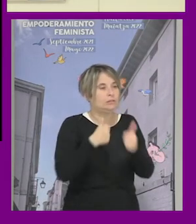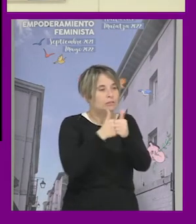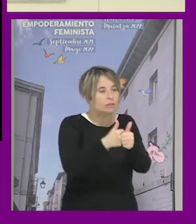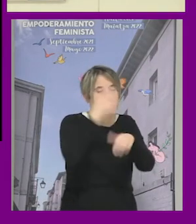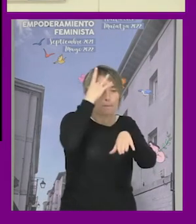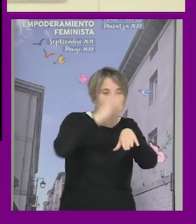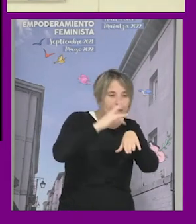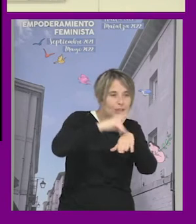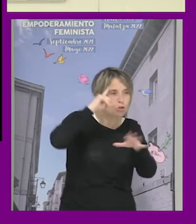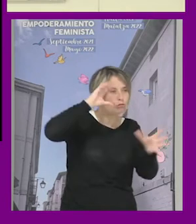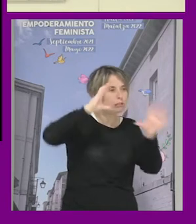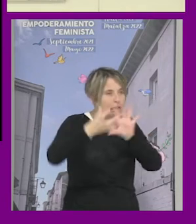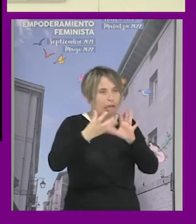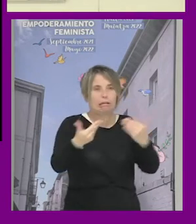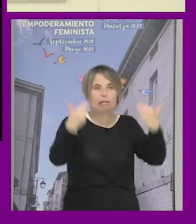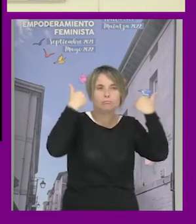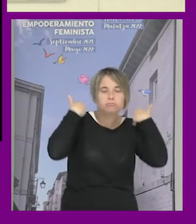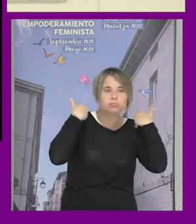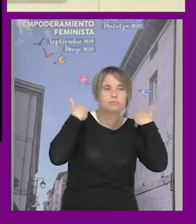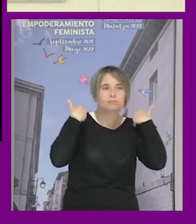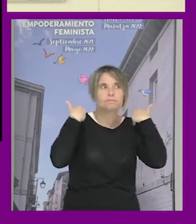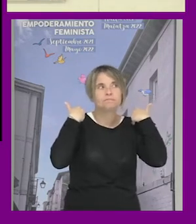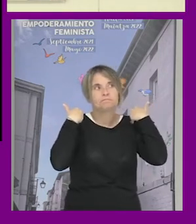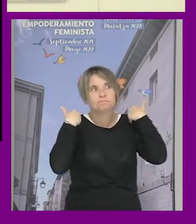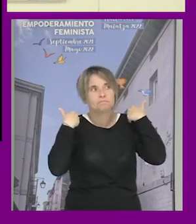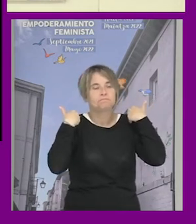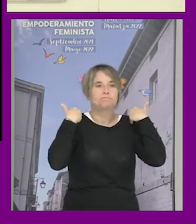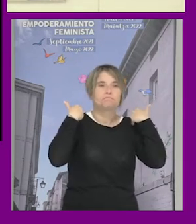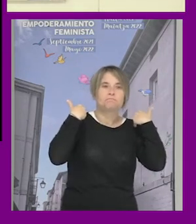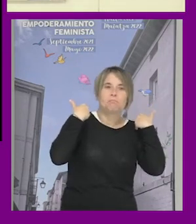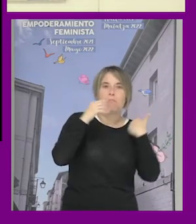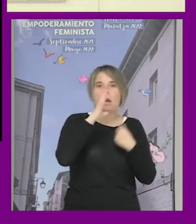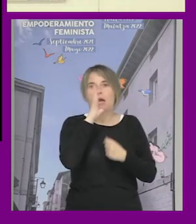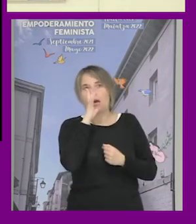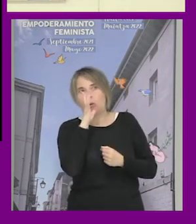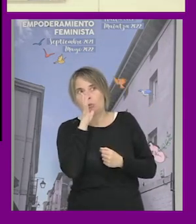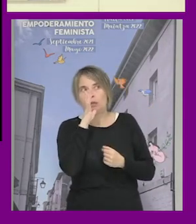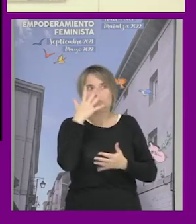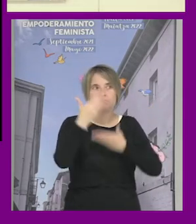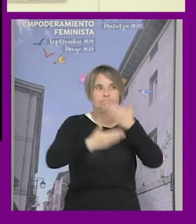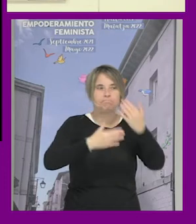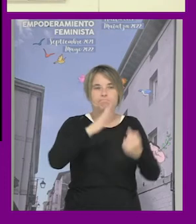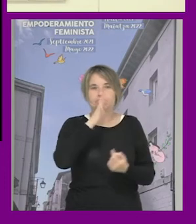médicos y psiquiatras ahora nos ha llevado a un punto donde